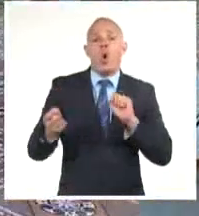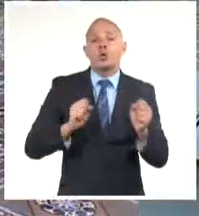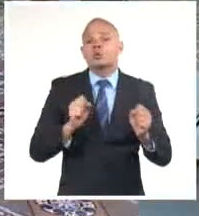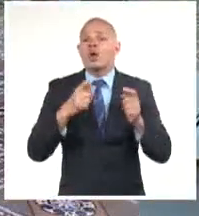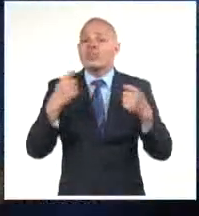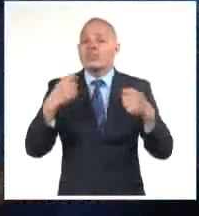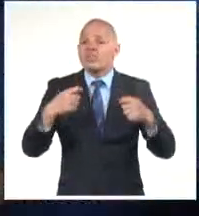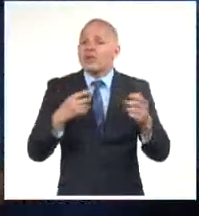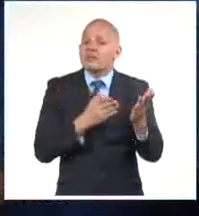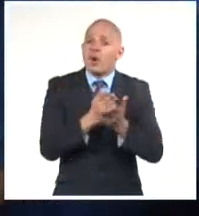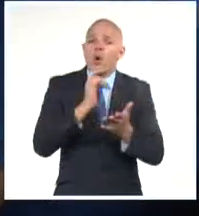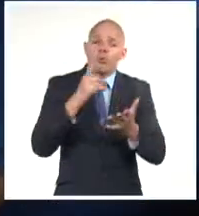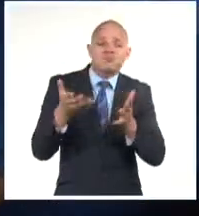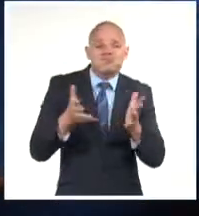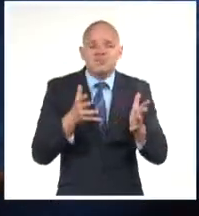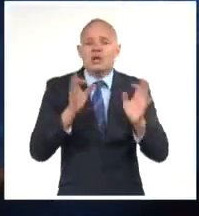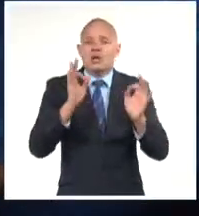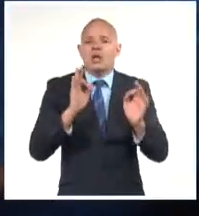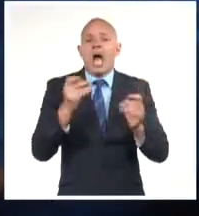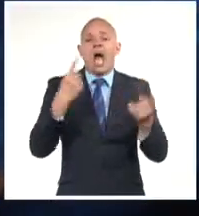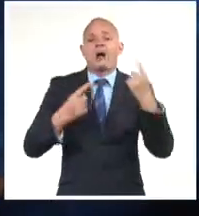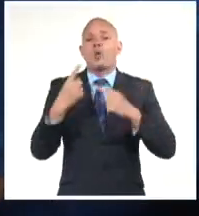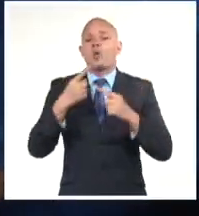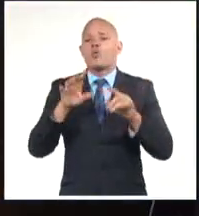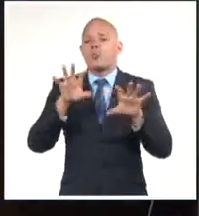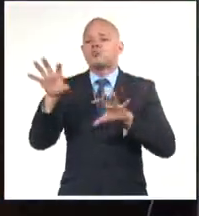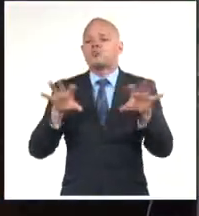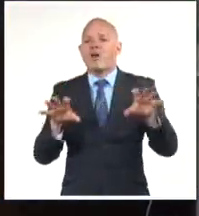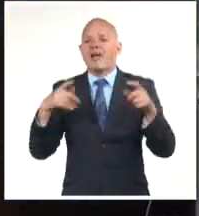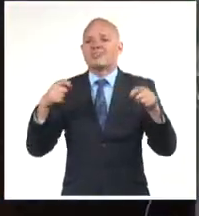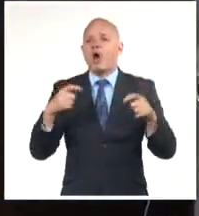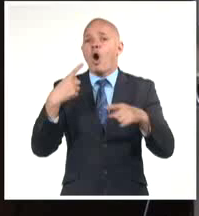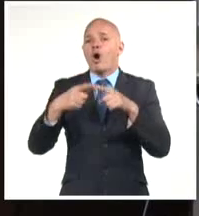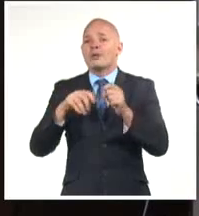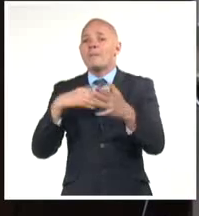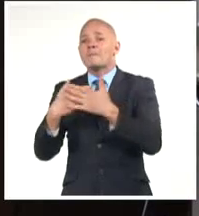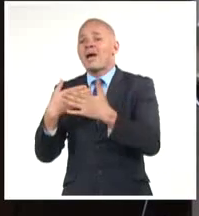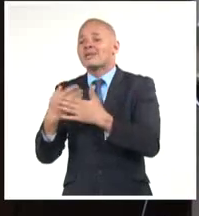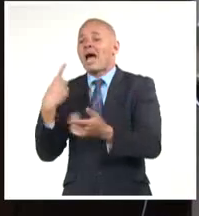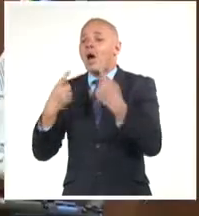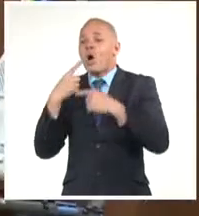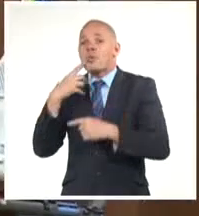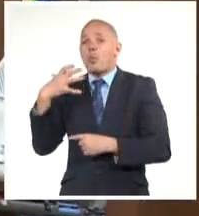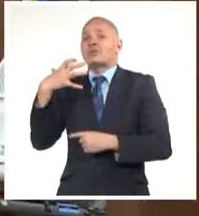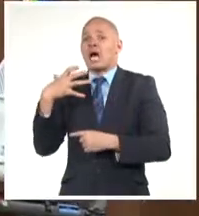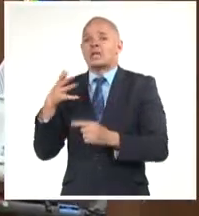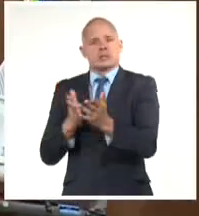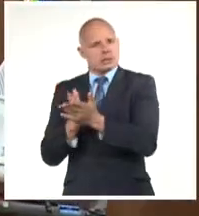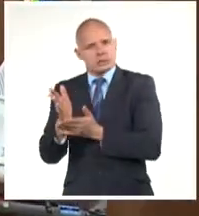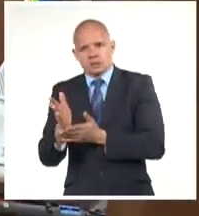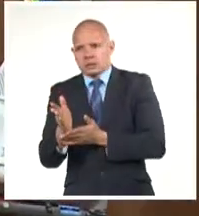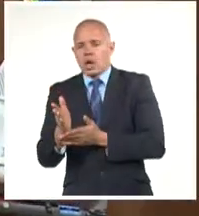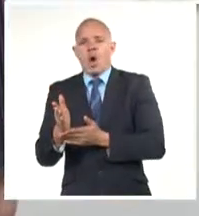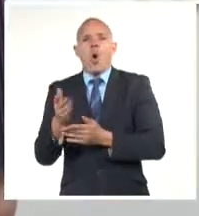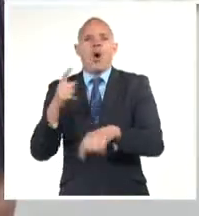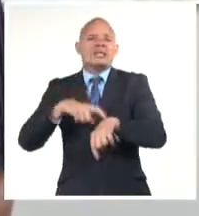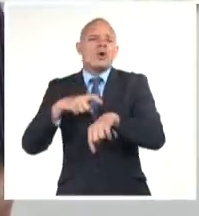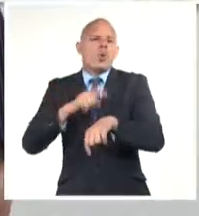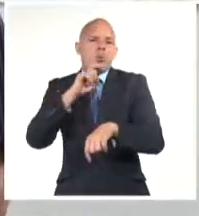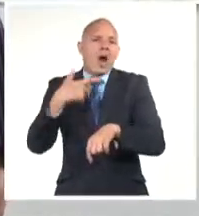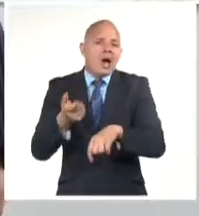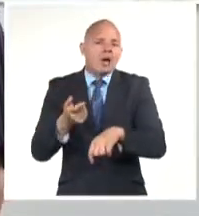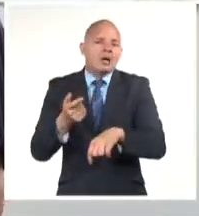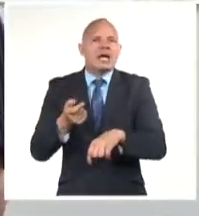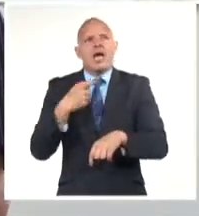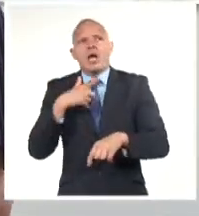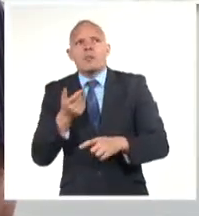procesos. Y es una indicación tener los acomodos de carga en cada una de entidades identificando cuáles son los desplazamientos de carga, es decir, los equipos que tengo